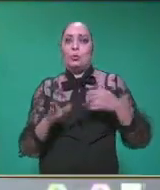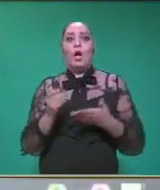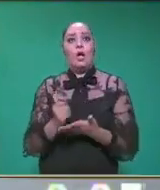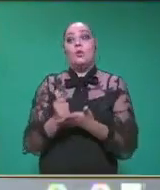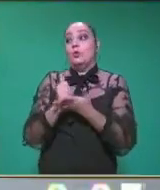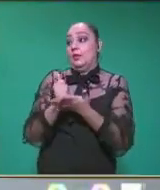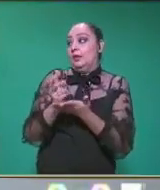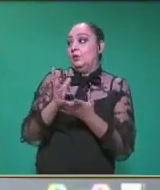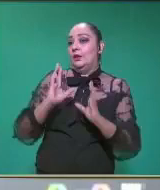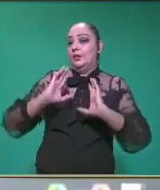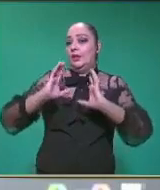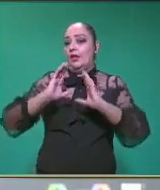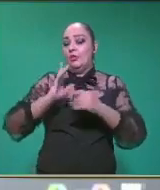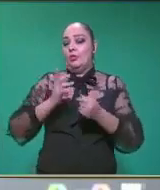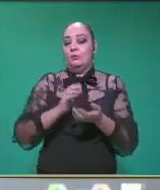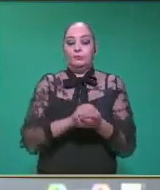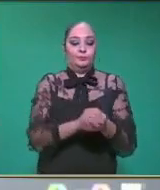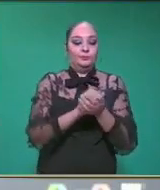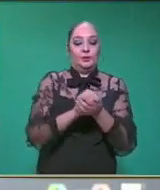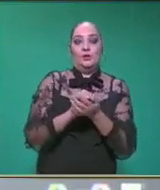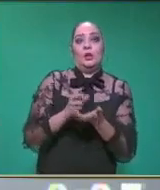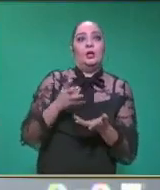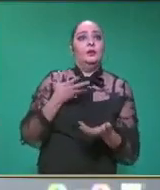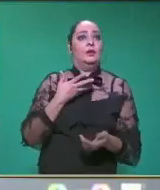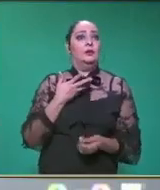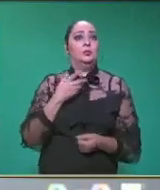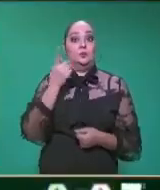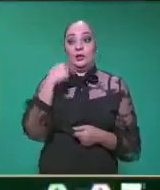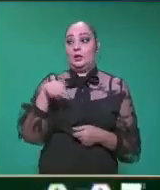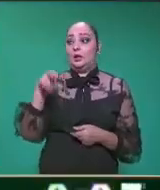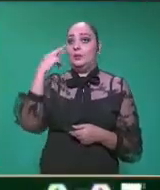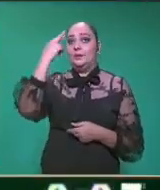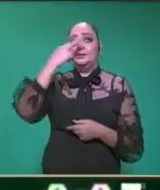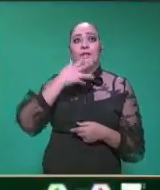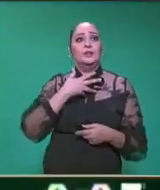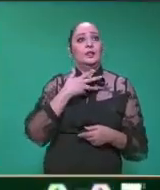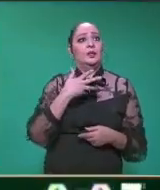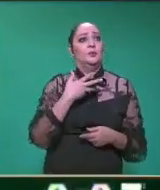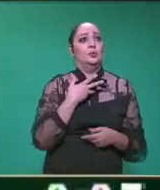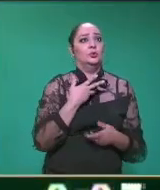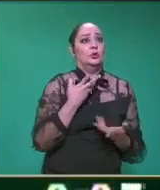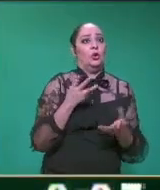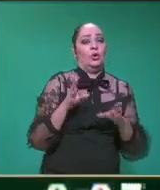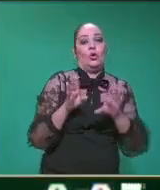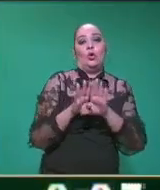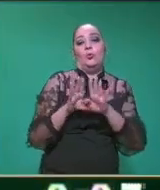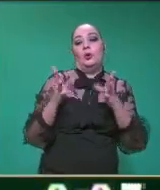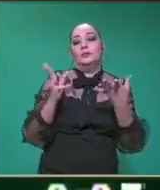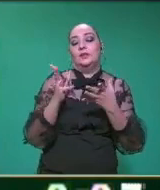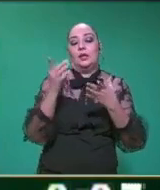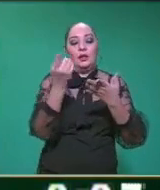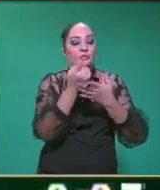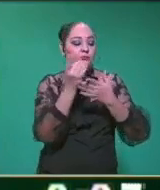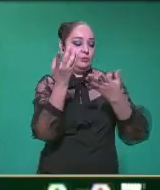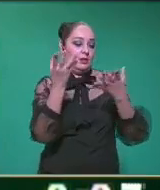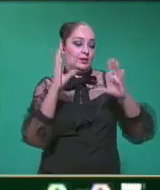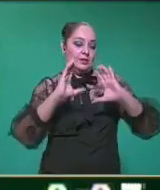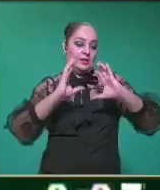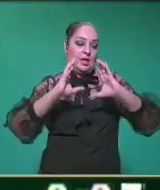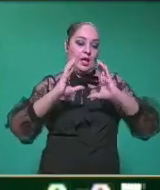este dado en este momento vamos a poner un poquito aquí. Tenemos para que lo revisen también en casita. El esquema de cómo poder hacer un dado